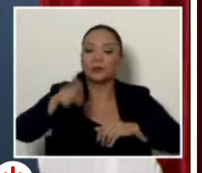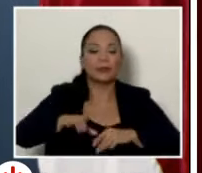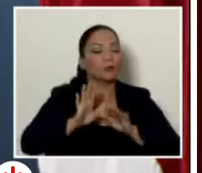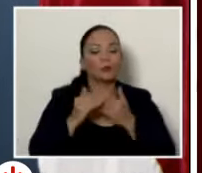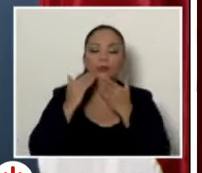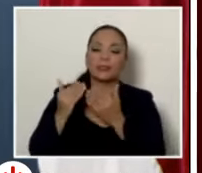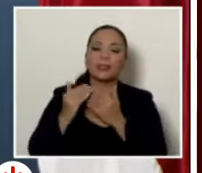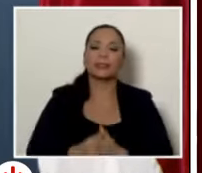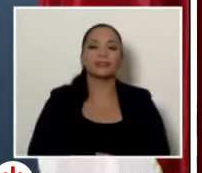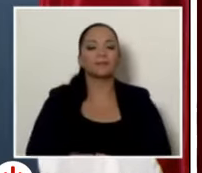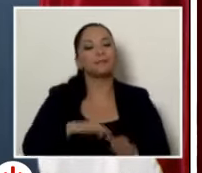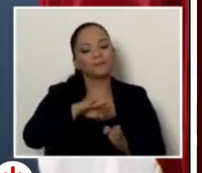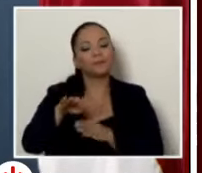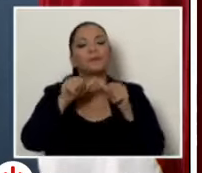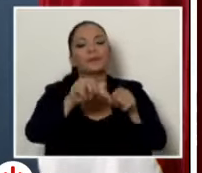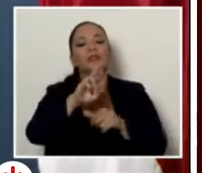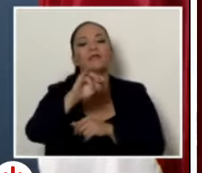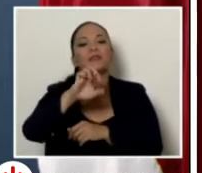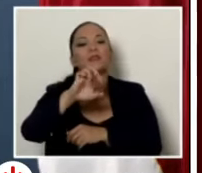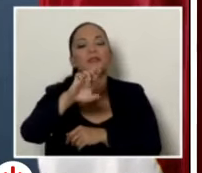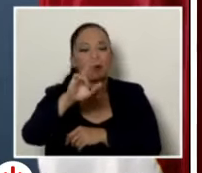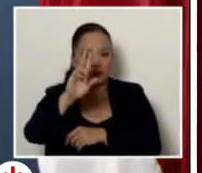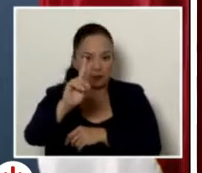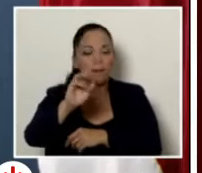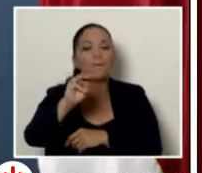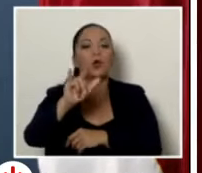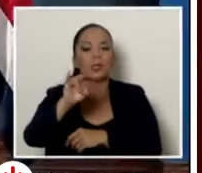continuamos con Richard Molina de El Guardián